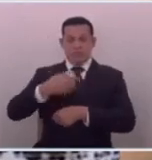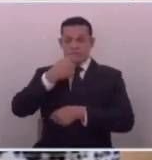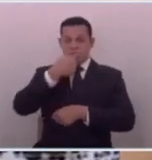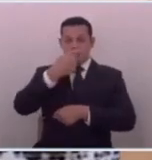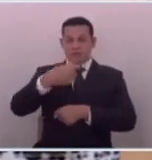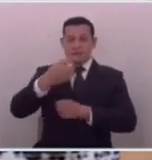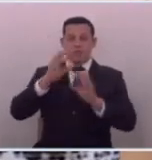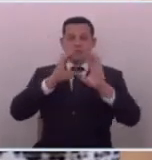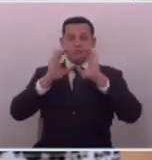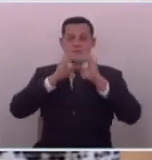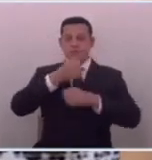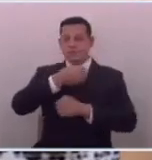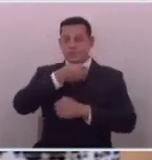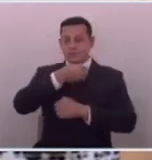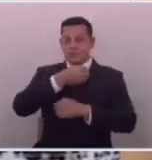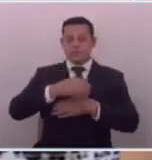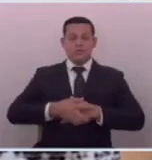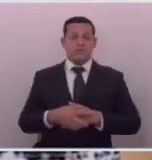periodistas